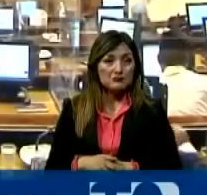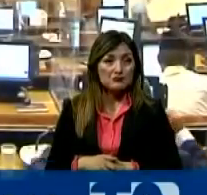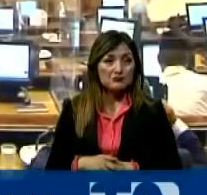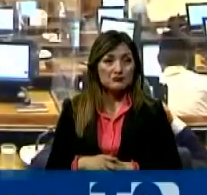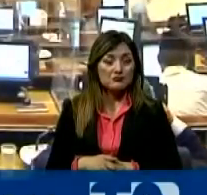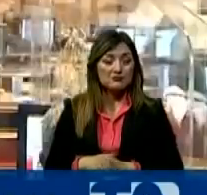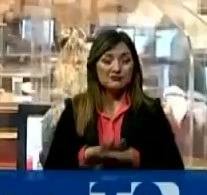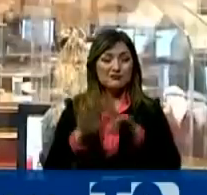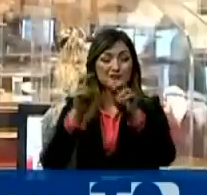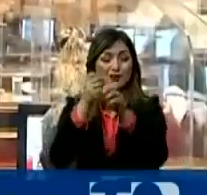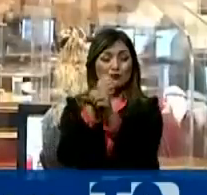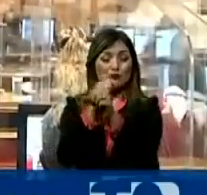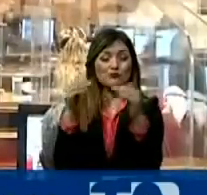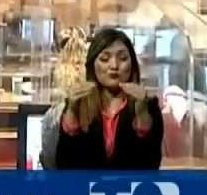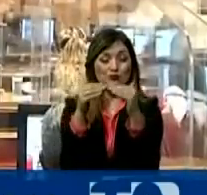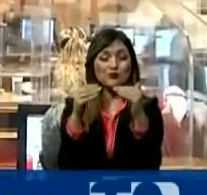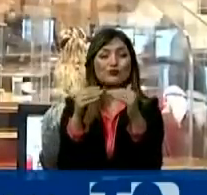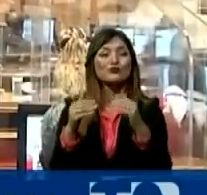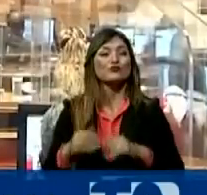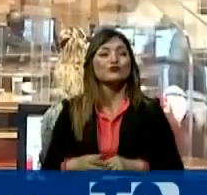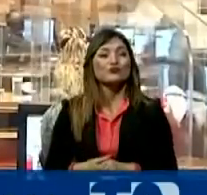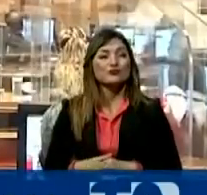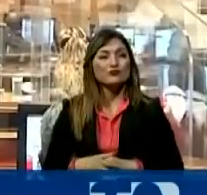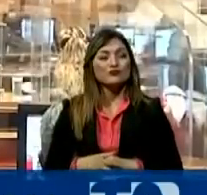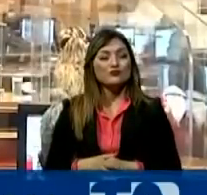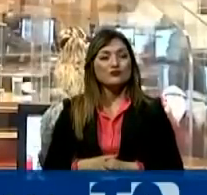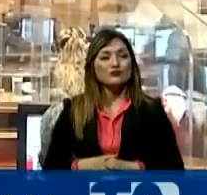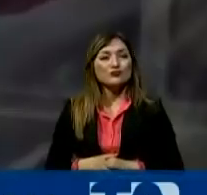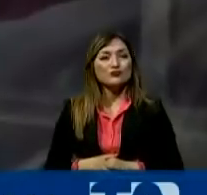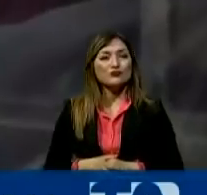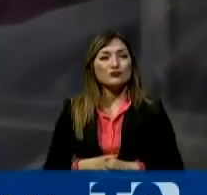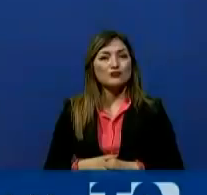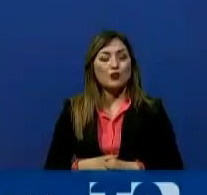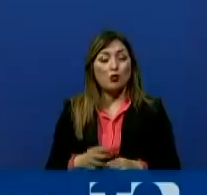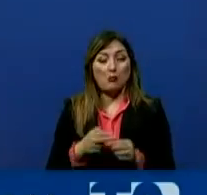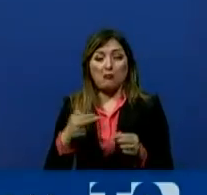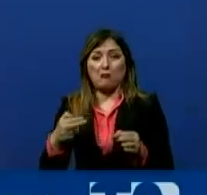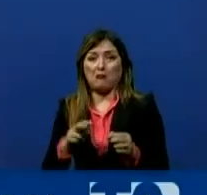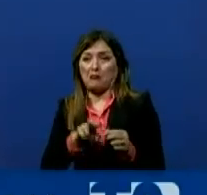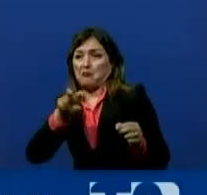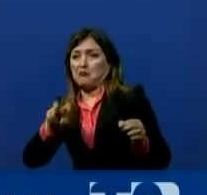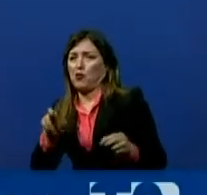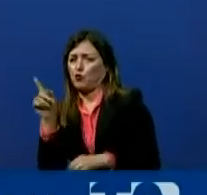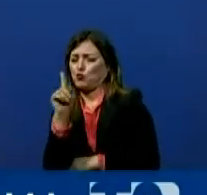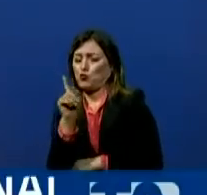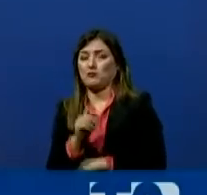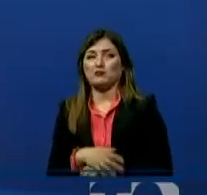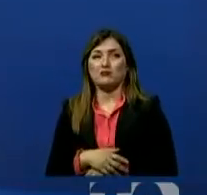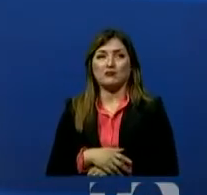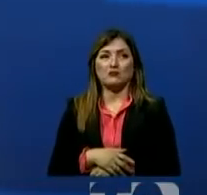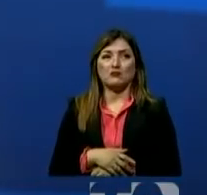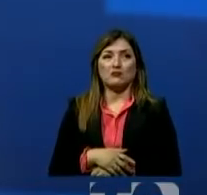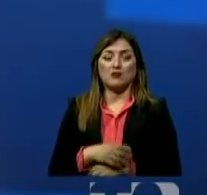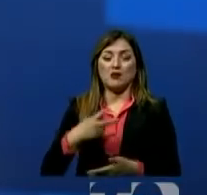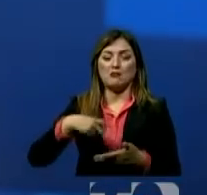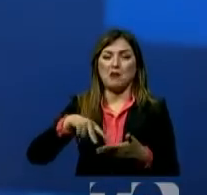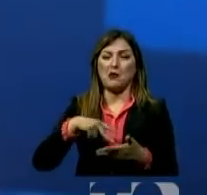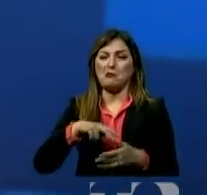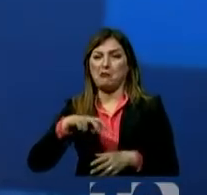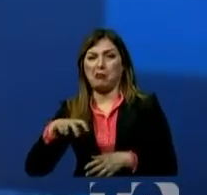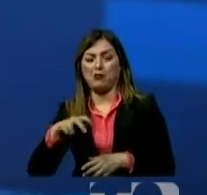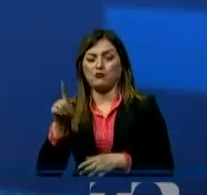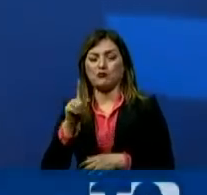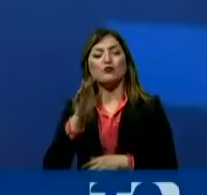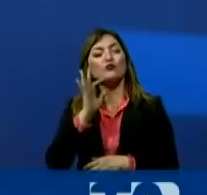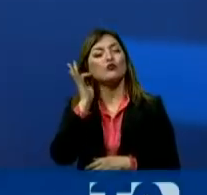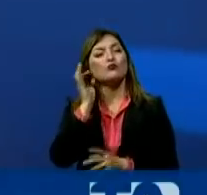Cuando se trata de defender la democracia, yo no doy un paso al costado ni siquiera cuando bailo. Yo